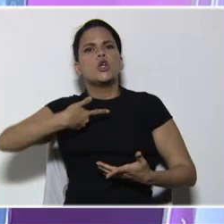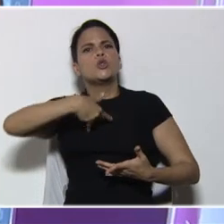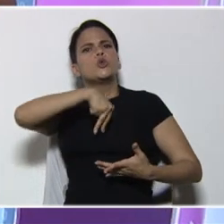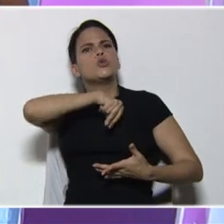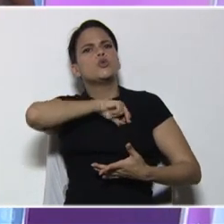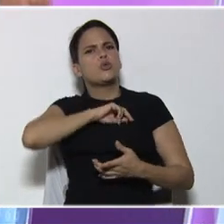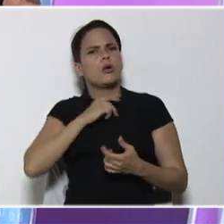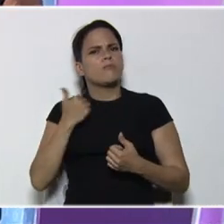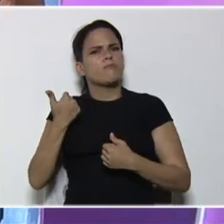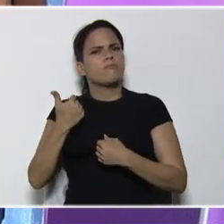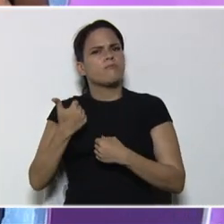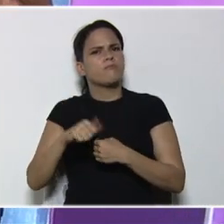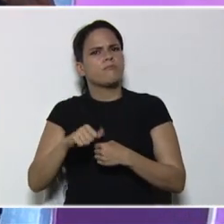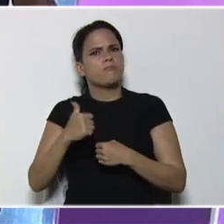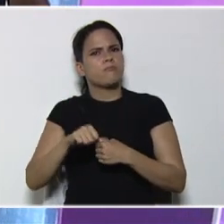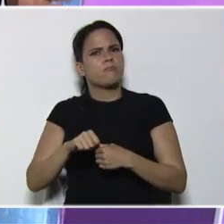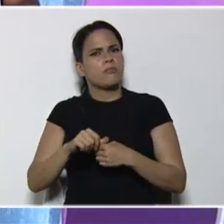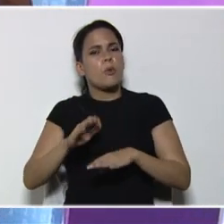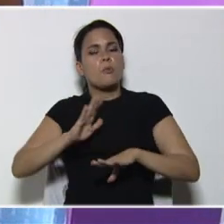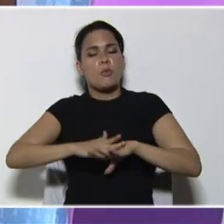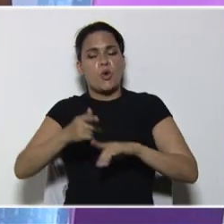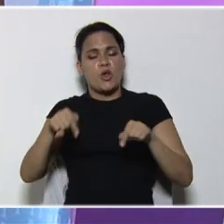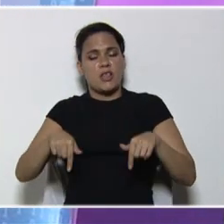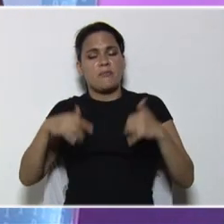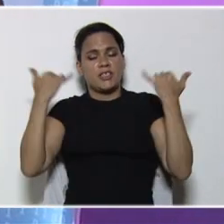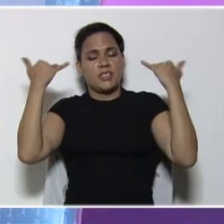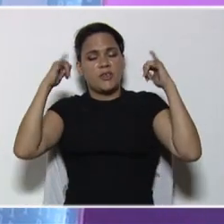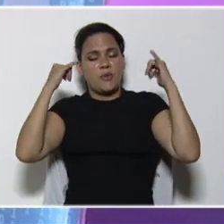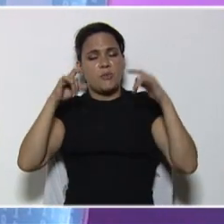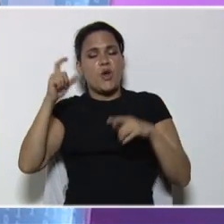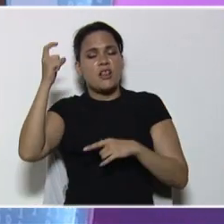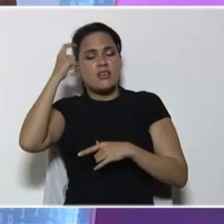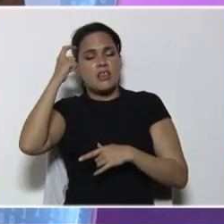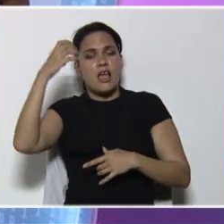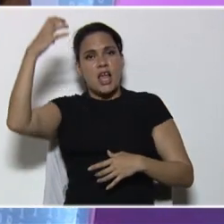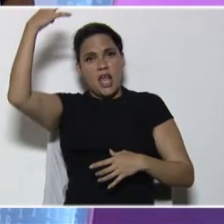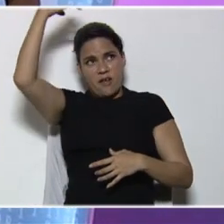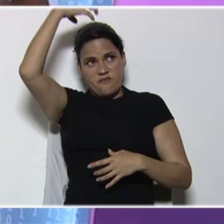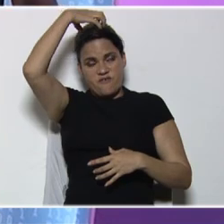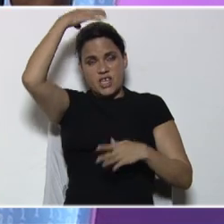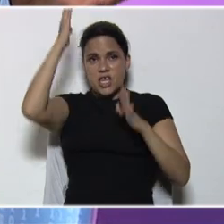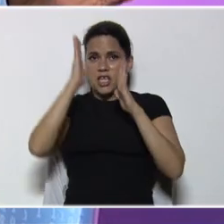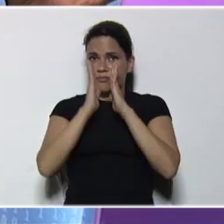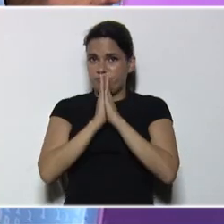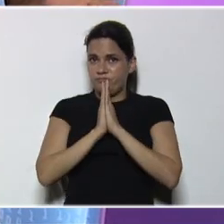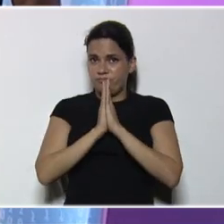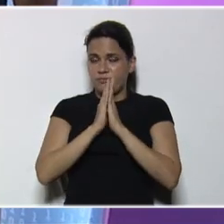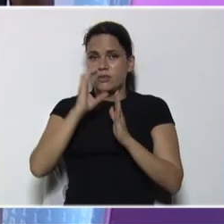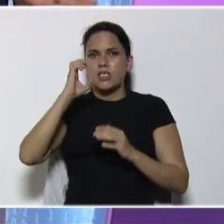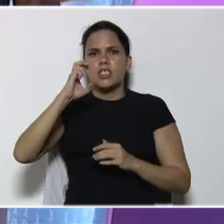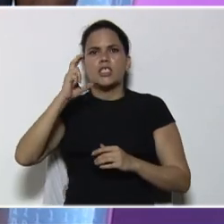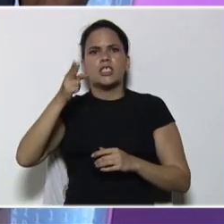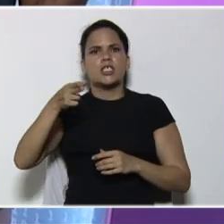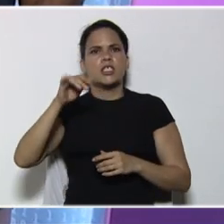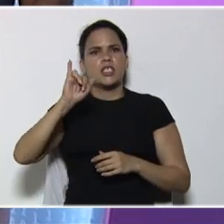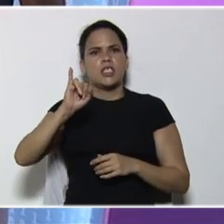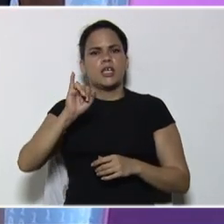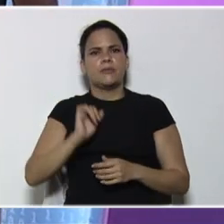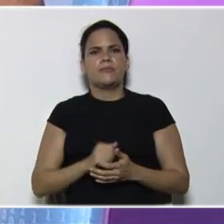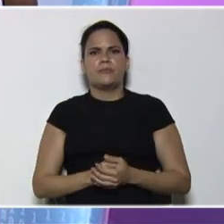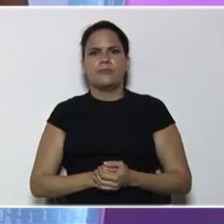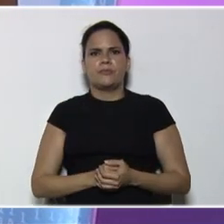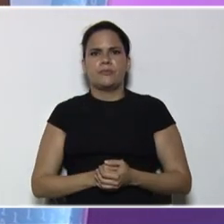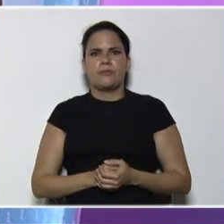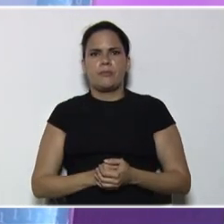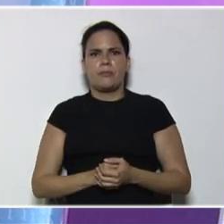zulianas, porque hoy también celebramos el Día de la Virgen de Chiquinquirá. Y nosotros, como dice la canción, un 18 de noviembre